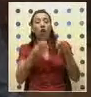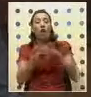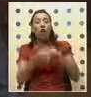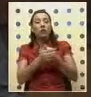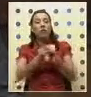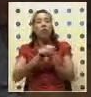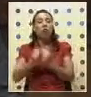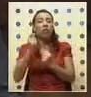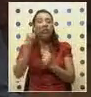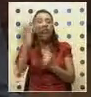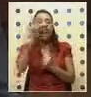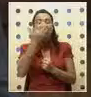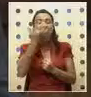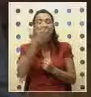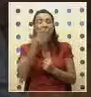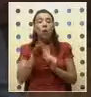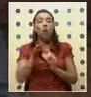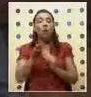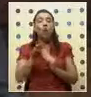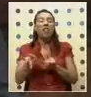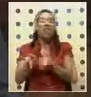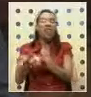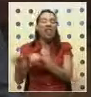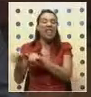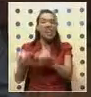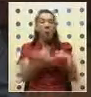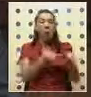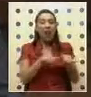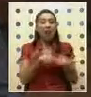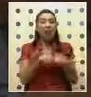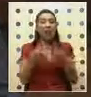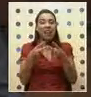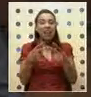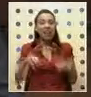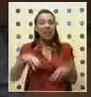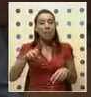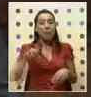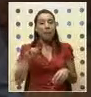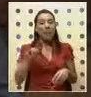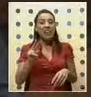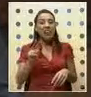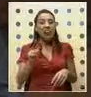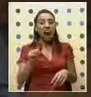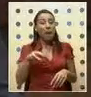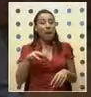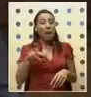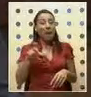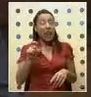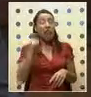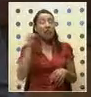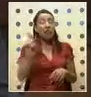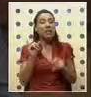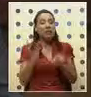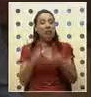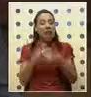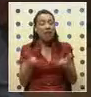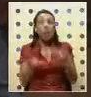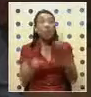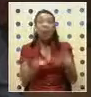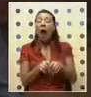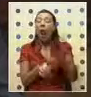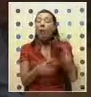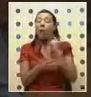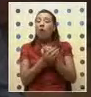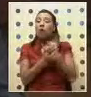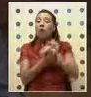y en favor de la igualdad y la libertad. Madiba, Mandela, siempre fue un hombre libre, incluso mientras estuvo encerrado en esa